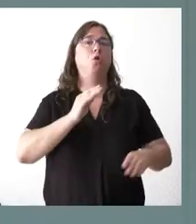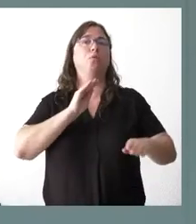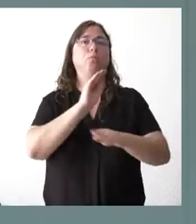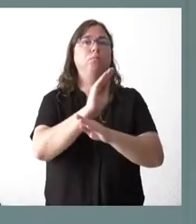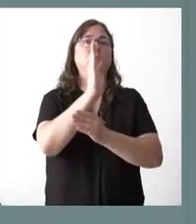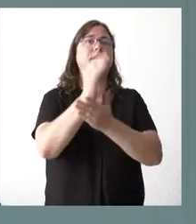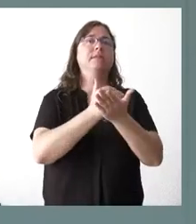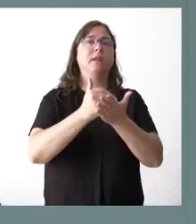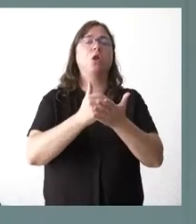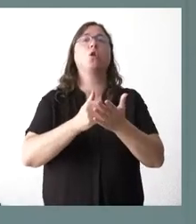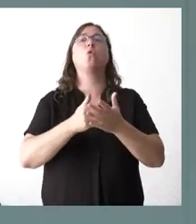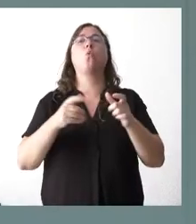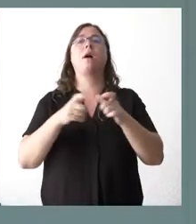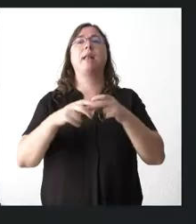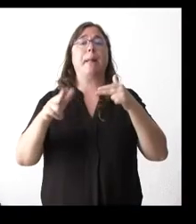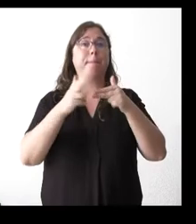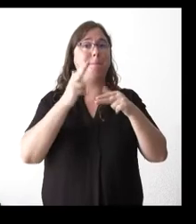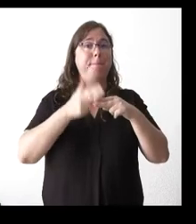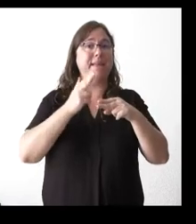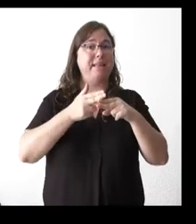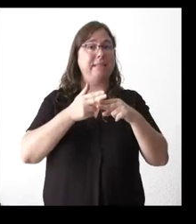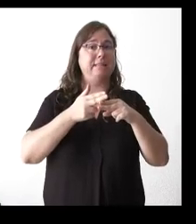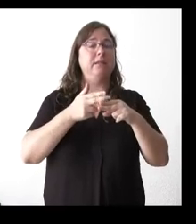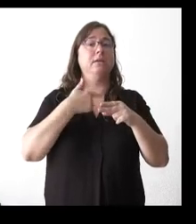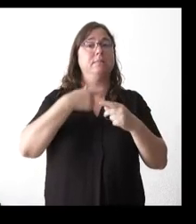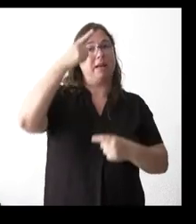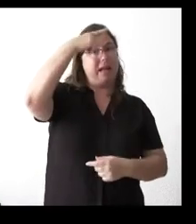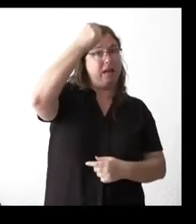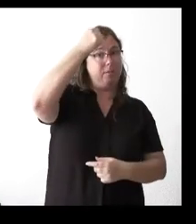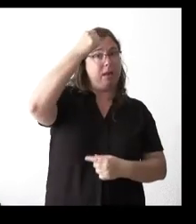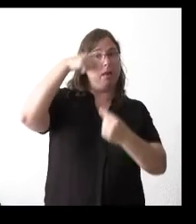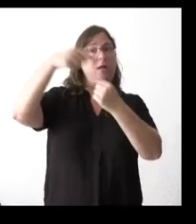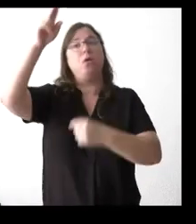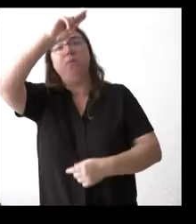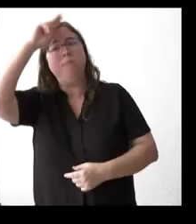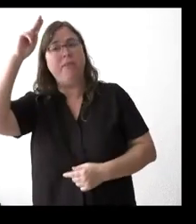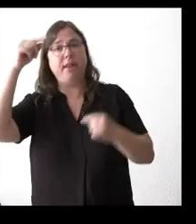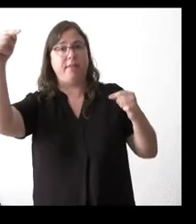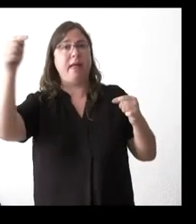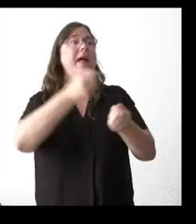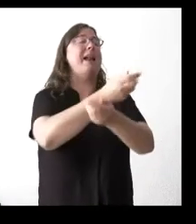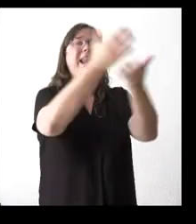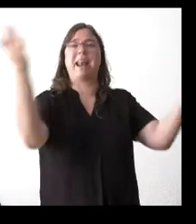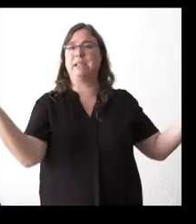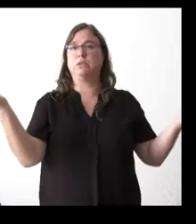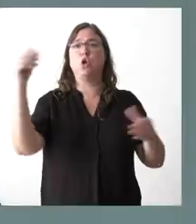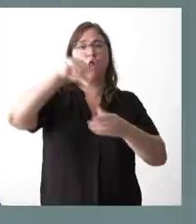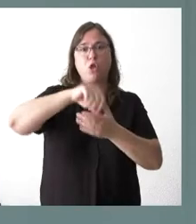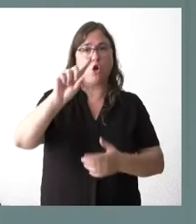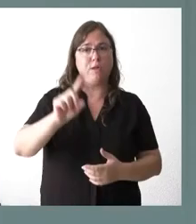billetes de las líneas que cubren Ávila con Madrid, no el resto de transporte interurbano.